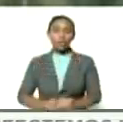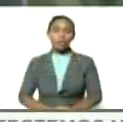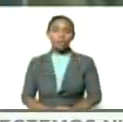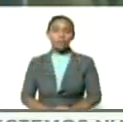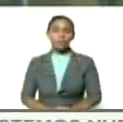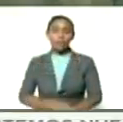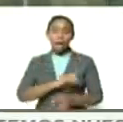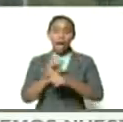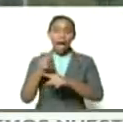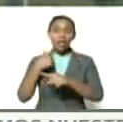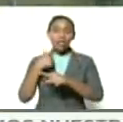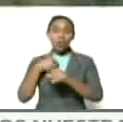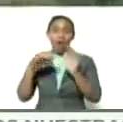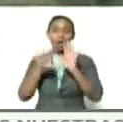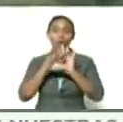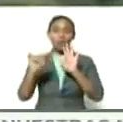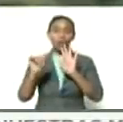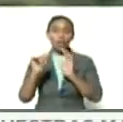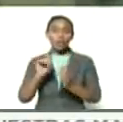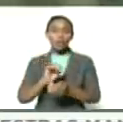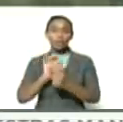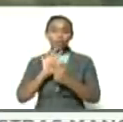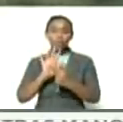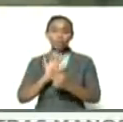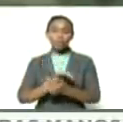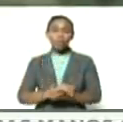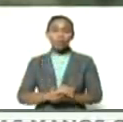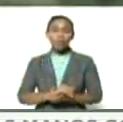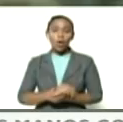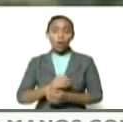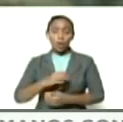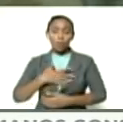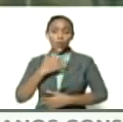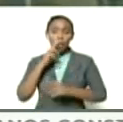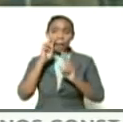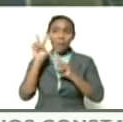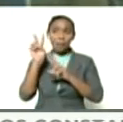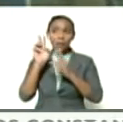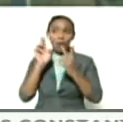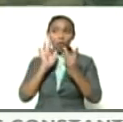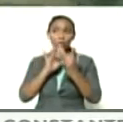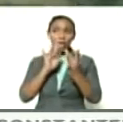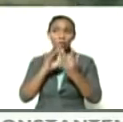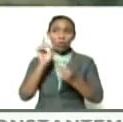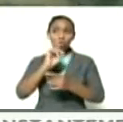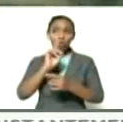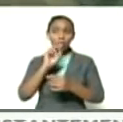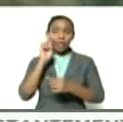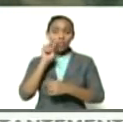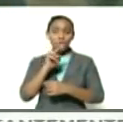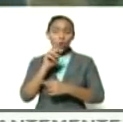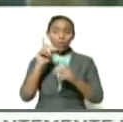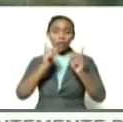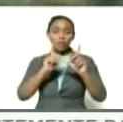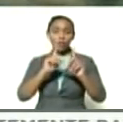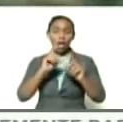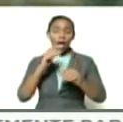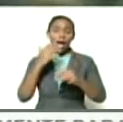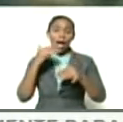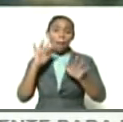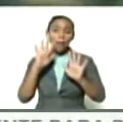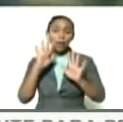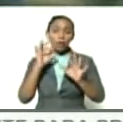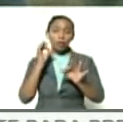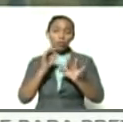ahí estoy en la constituyente los que me puedan ver porque están conectados no me están viendo por televisión a menos que se conecten